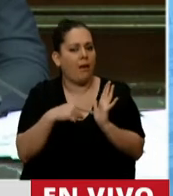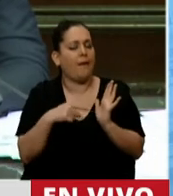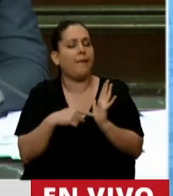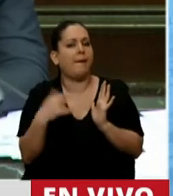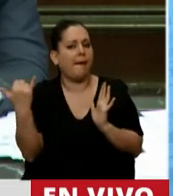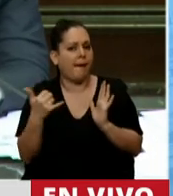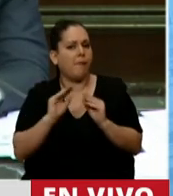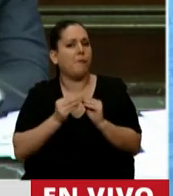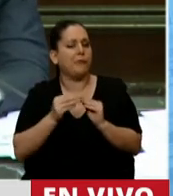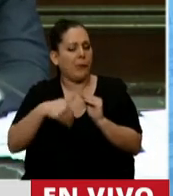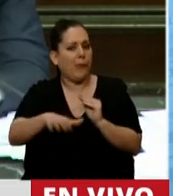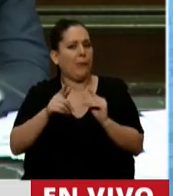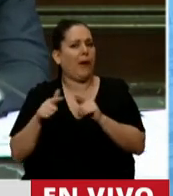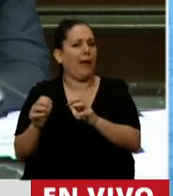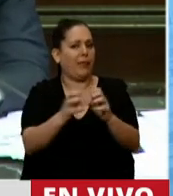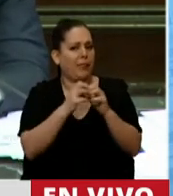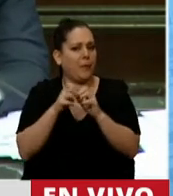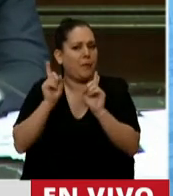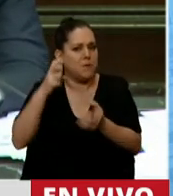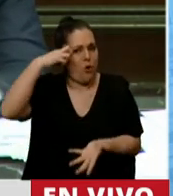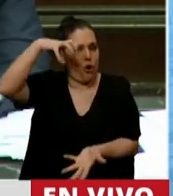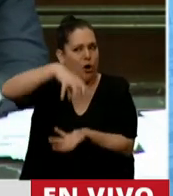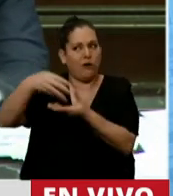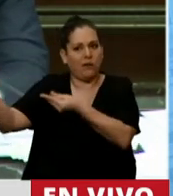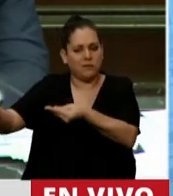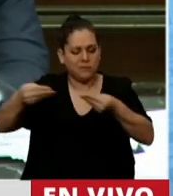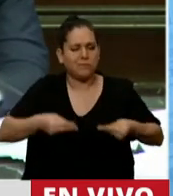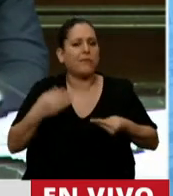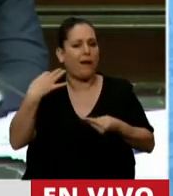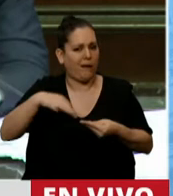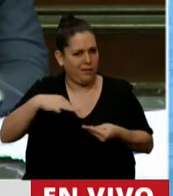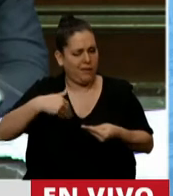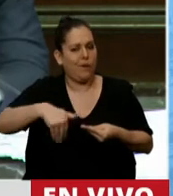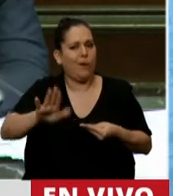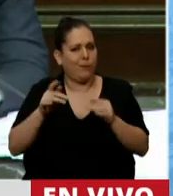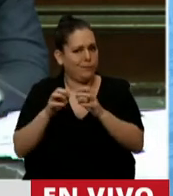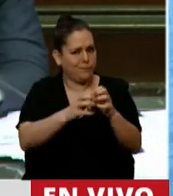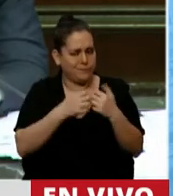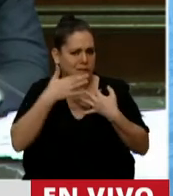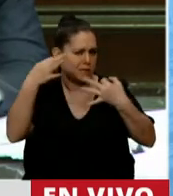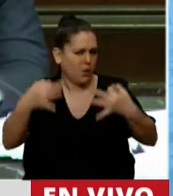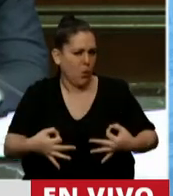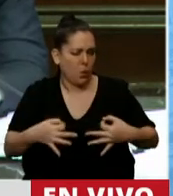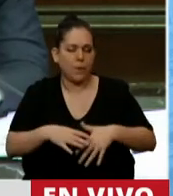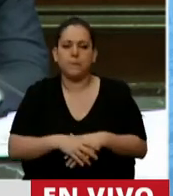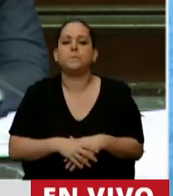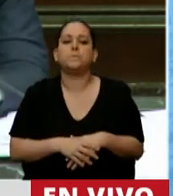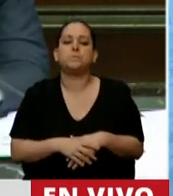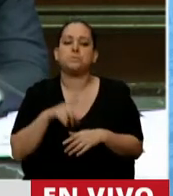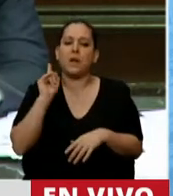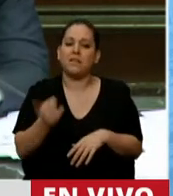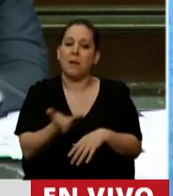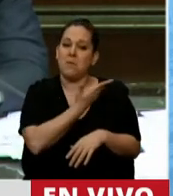debate aquí en el Congreso cuando tratemos ese proyecto. Al mismo tiempo, el Gobierno